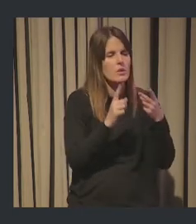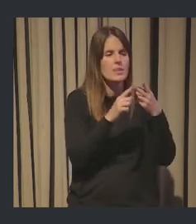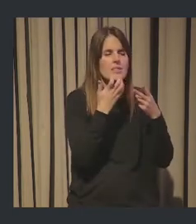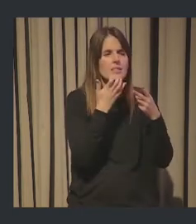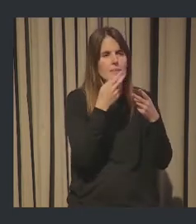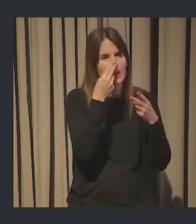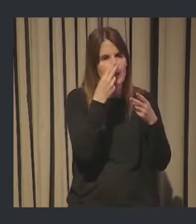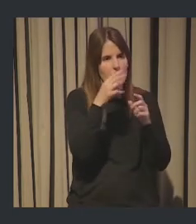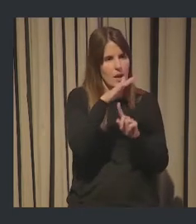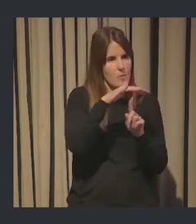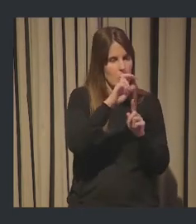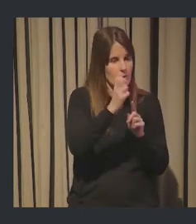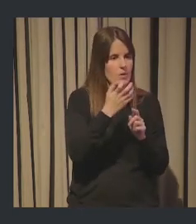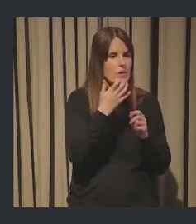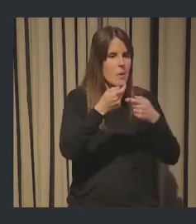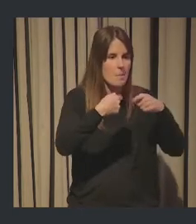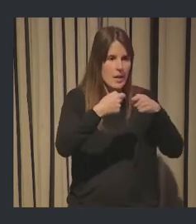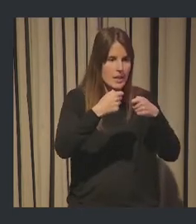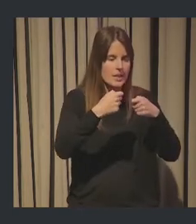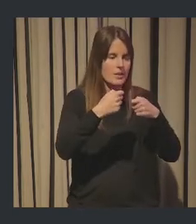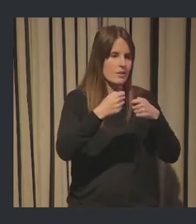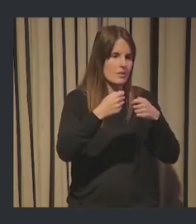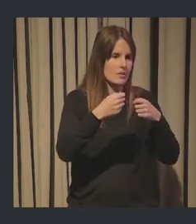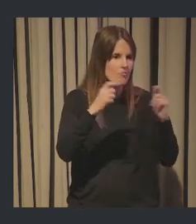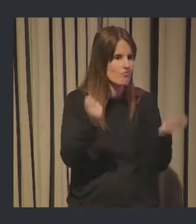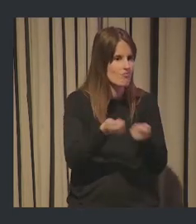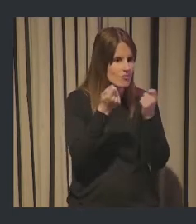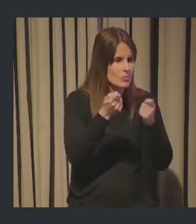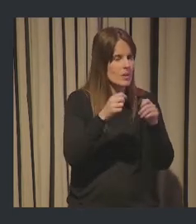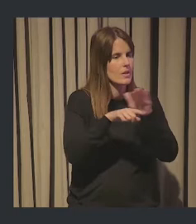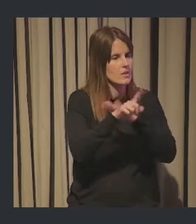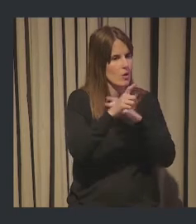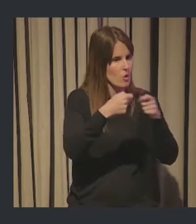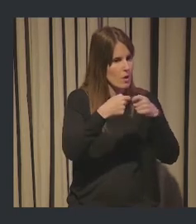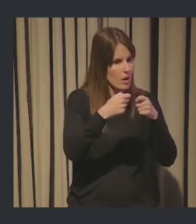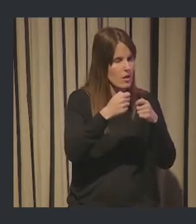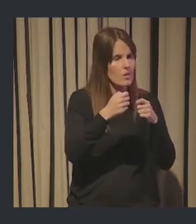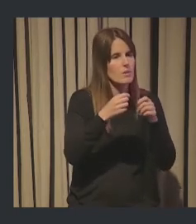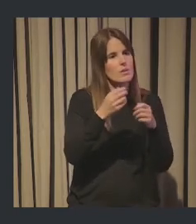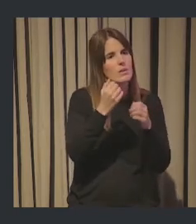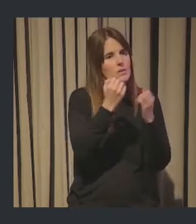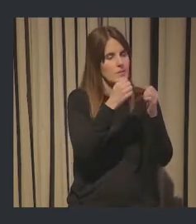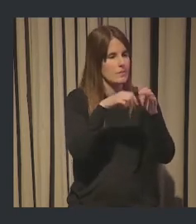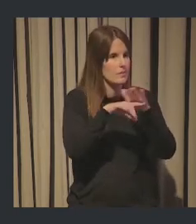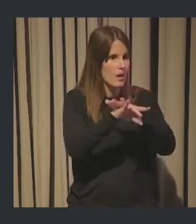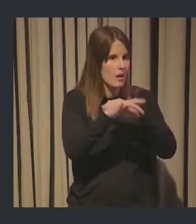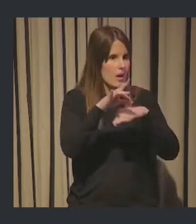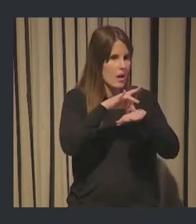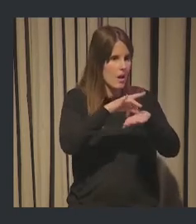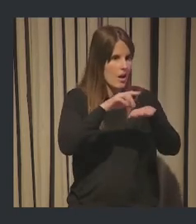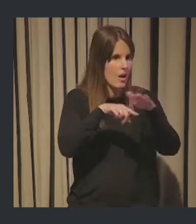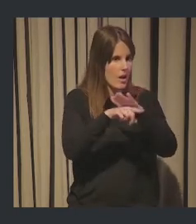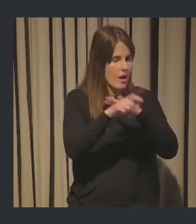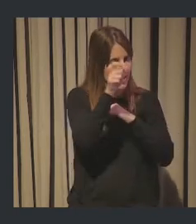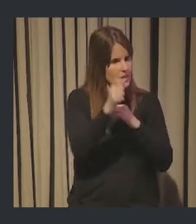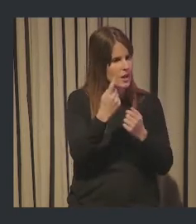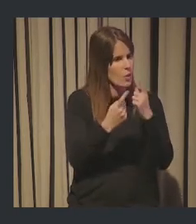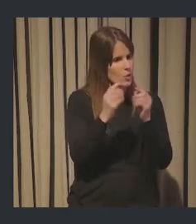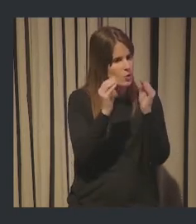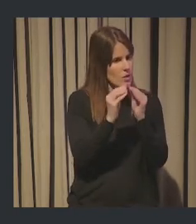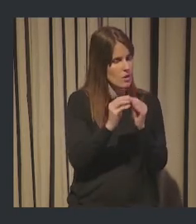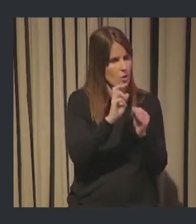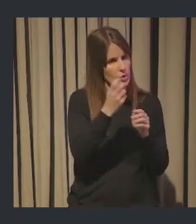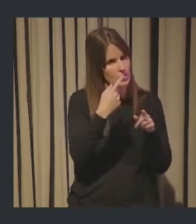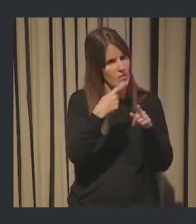quiero es hacer marketing y desarrollo de mercado, puede que haya alguna gente que comparta, pero puede que haya otros que no tienen absolutamente nada que ver. Entonces, ojo, que si quieres ir a